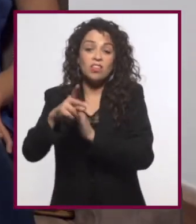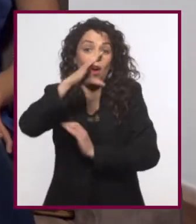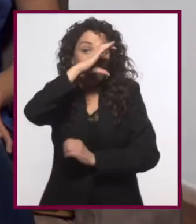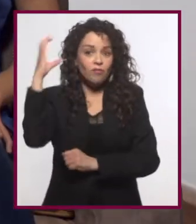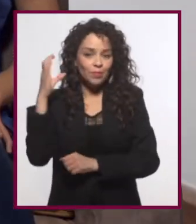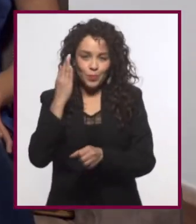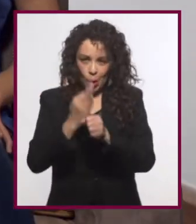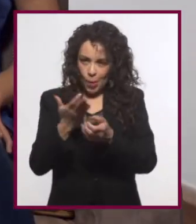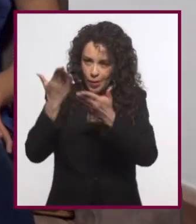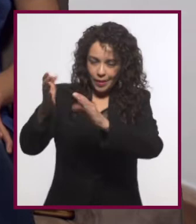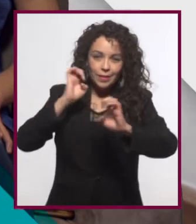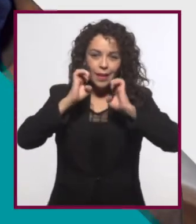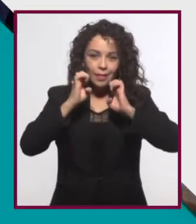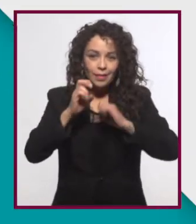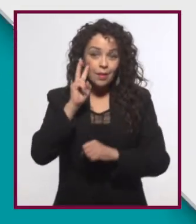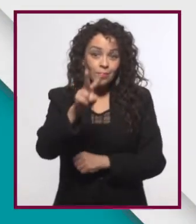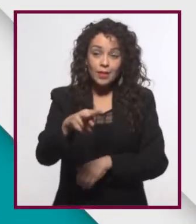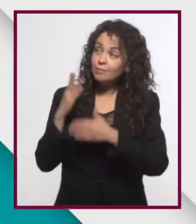a nuestra entrevista!